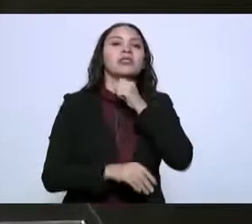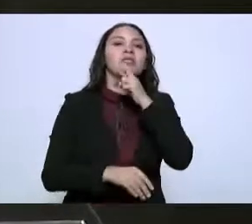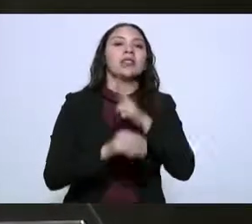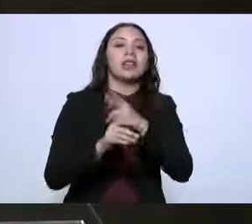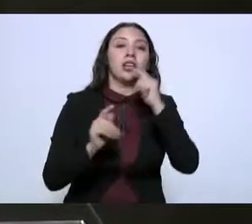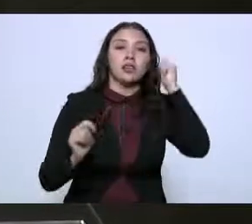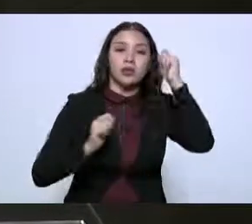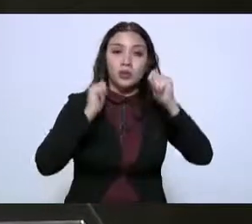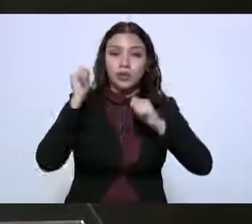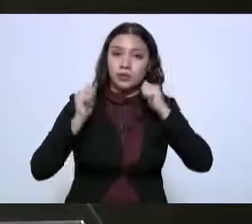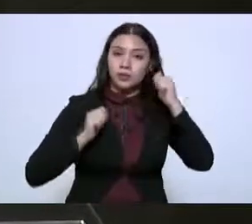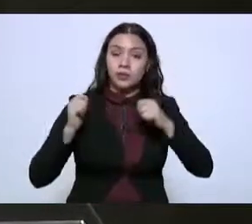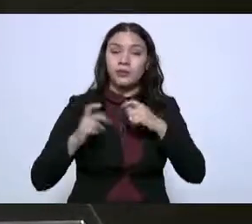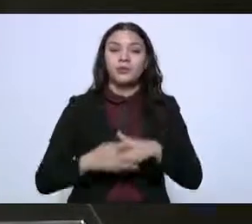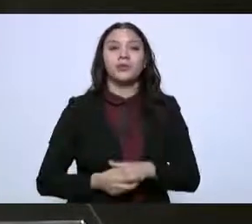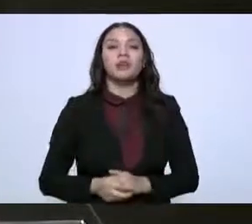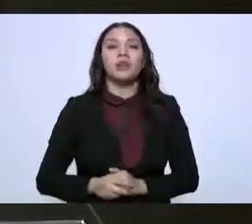turismo